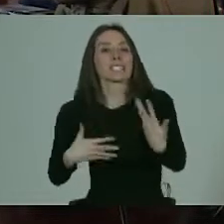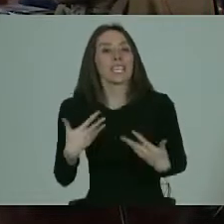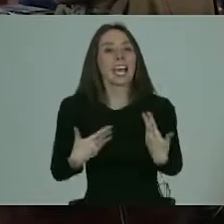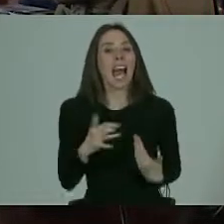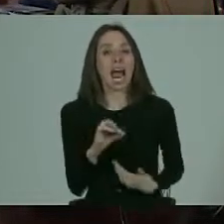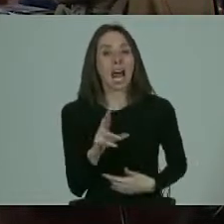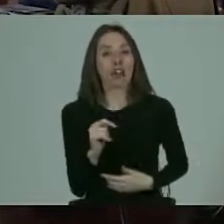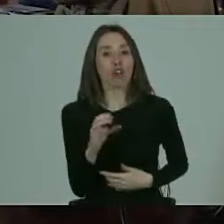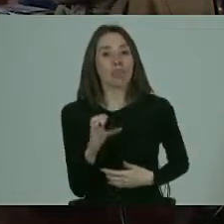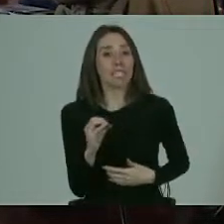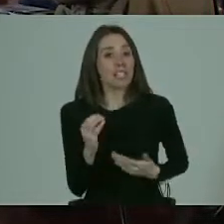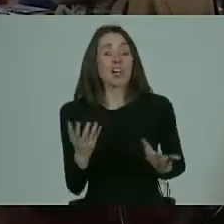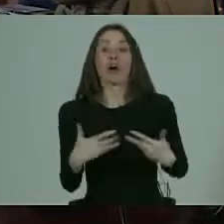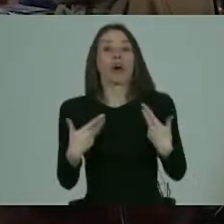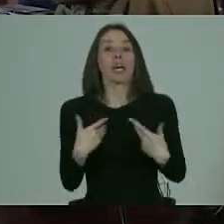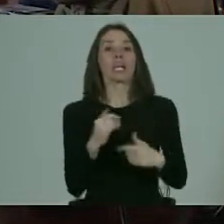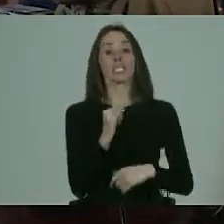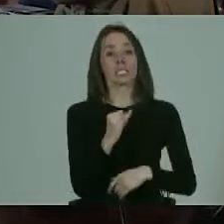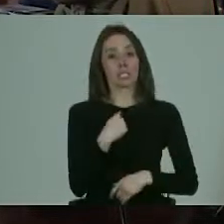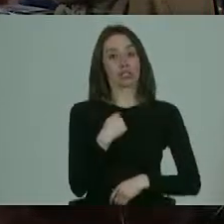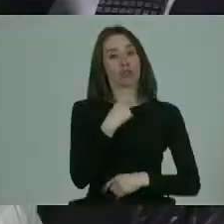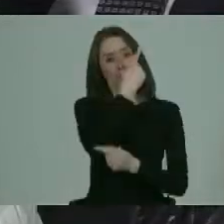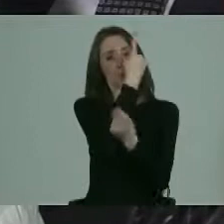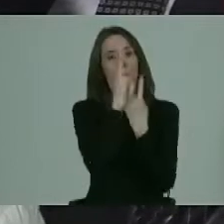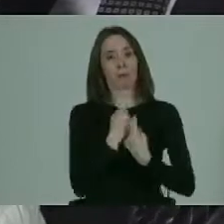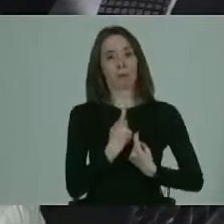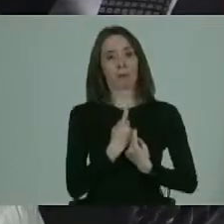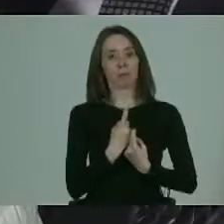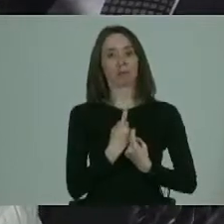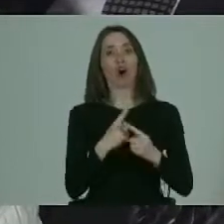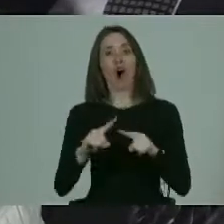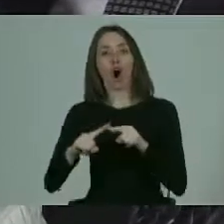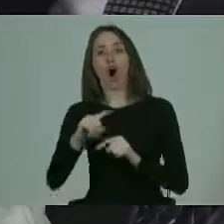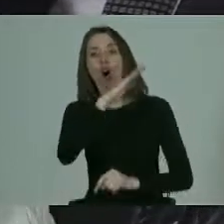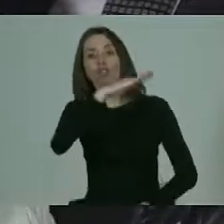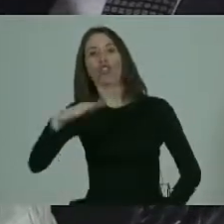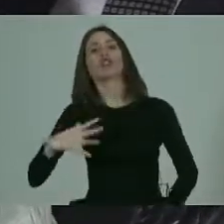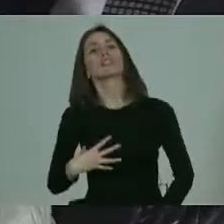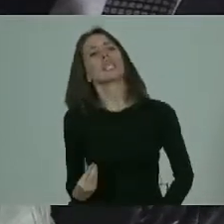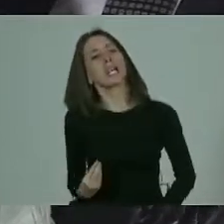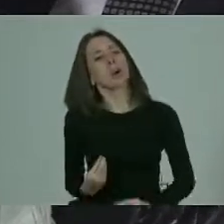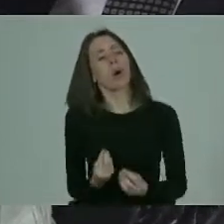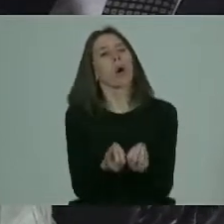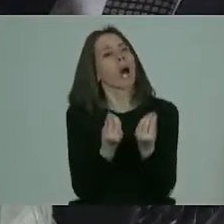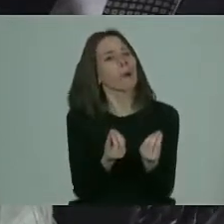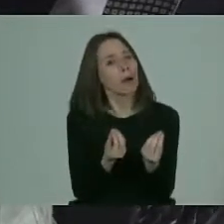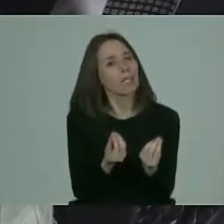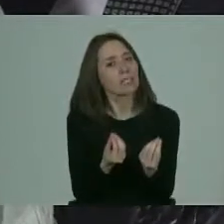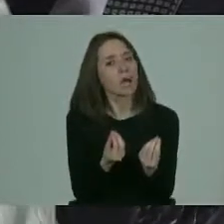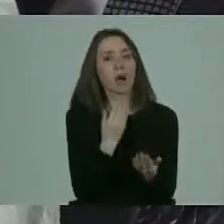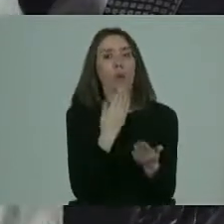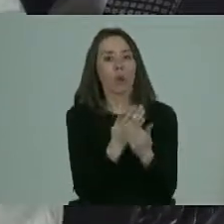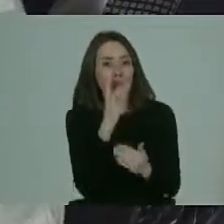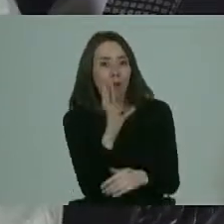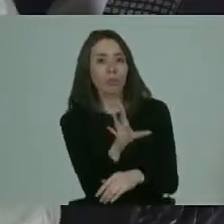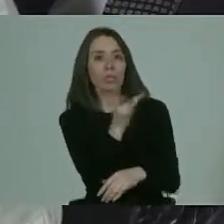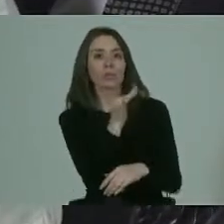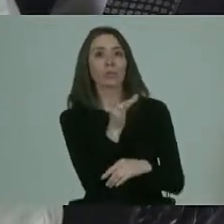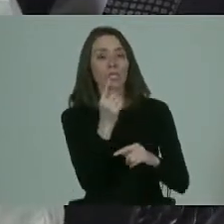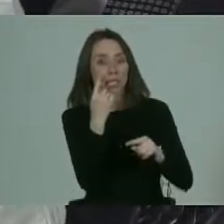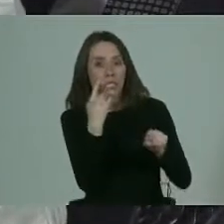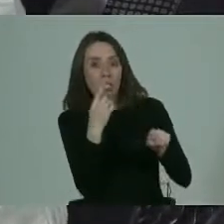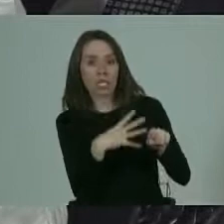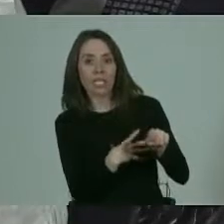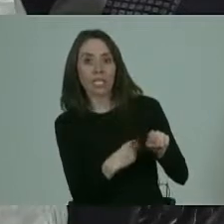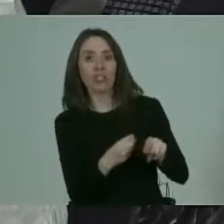O sea, si tienen una conducta... Yo siempre me hago la misma pregunta. Con los otros hijos, ¿qué pasa, por ejemplo, cuando descubrieron o uno se da